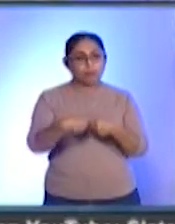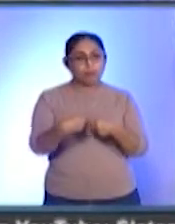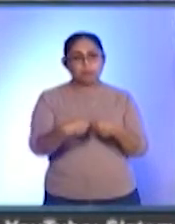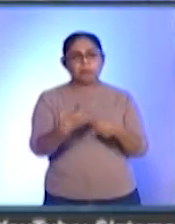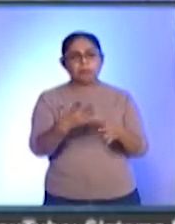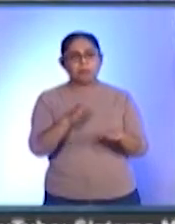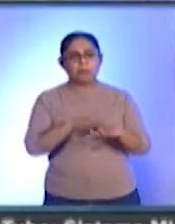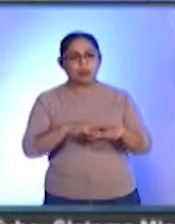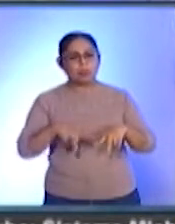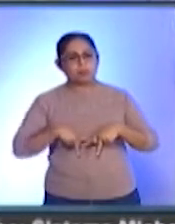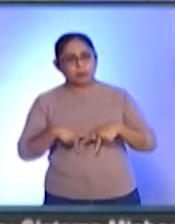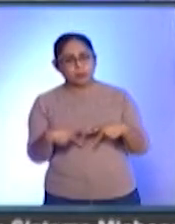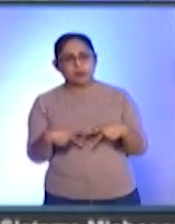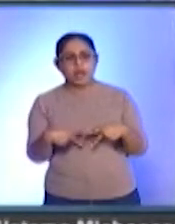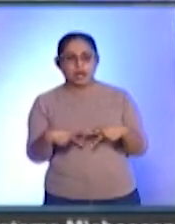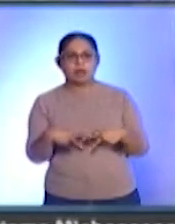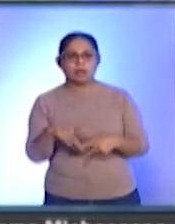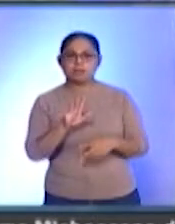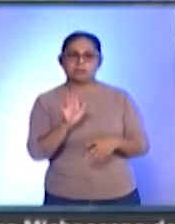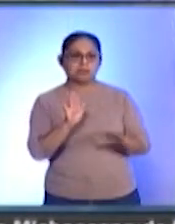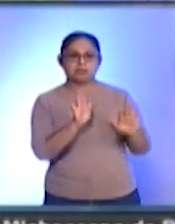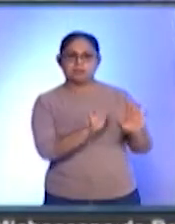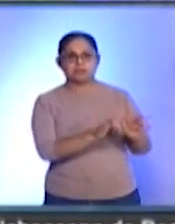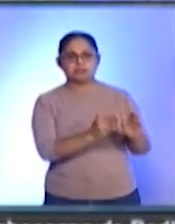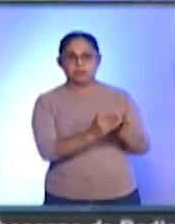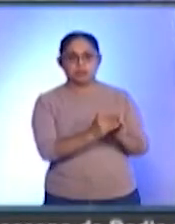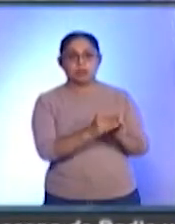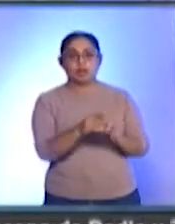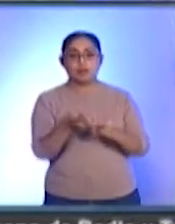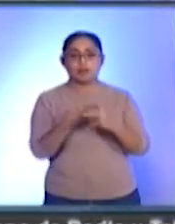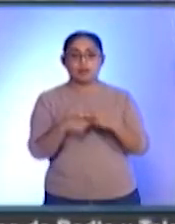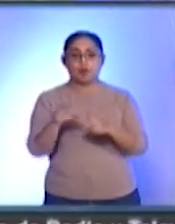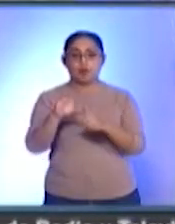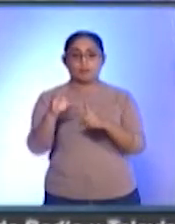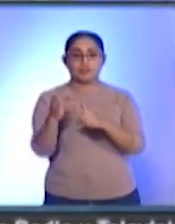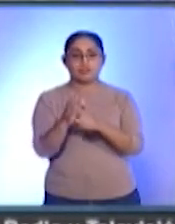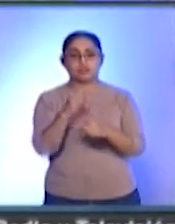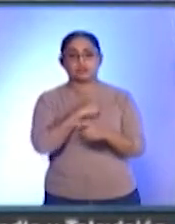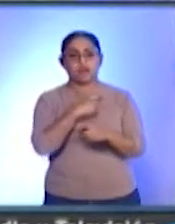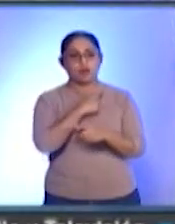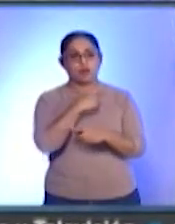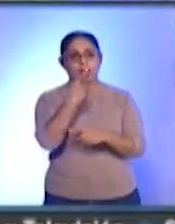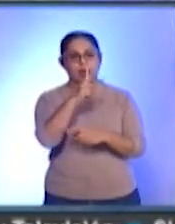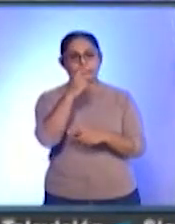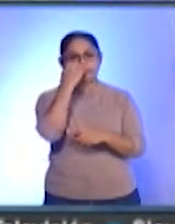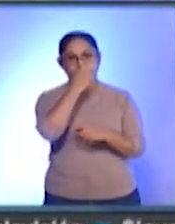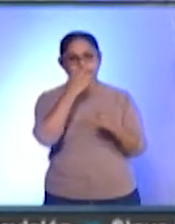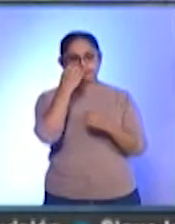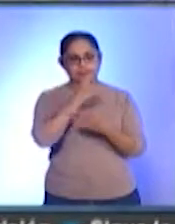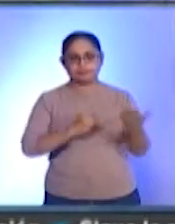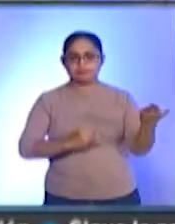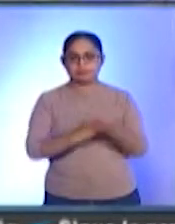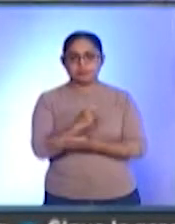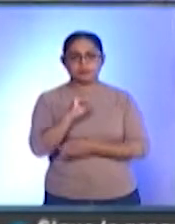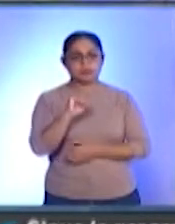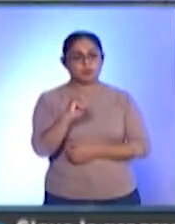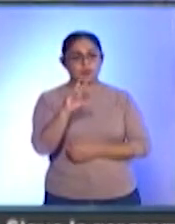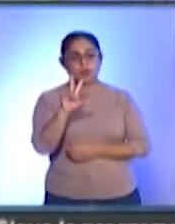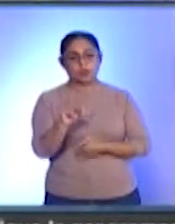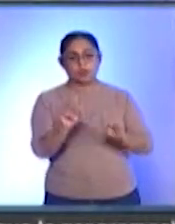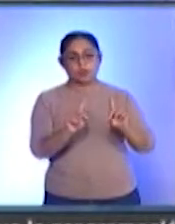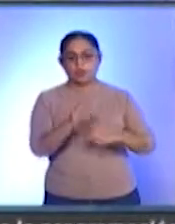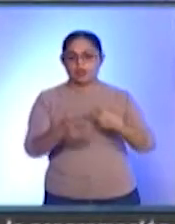Será la última semana de este mes que al seno del Comité de Salud se determine la viabilidad o no del regreso a las aulas.